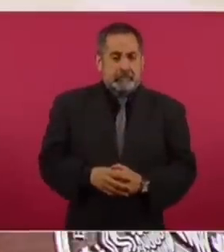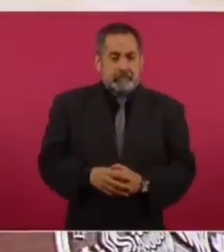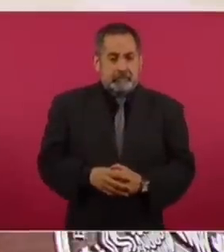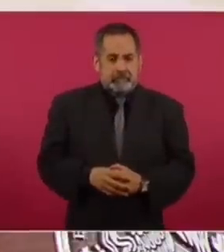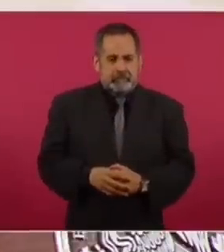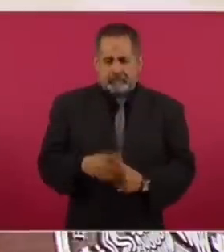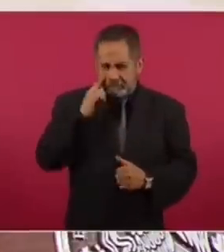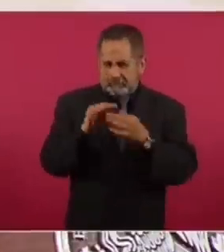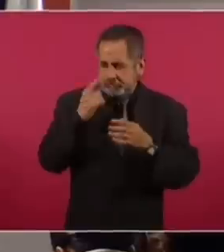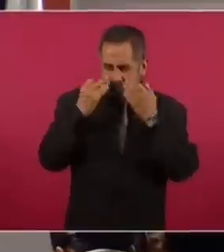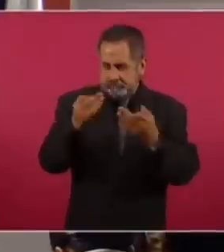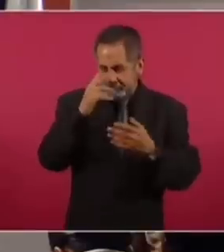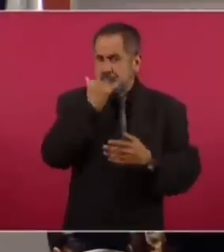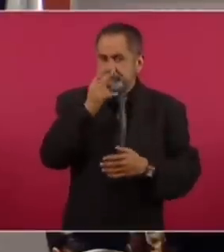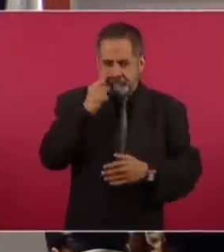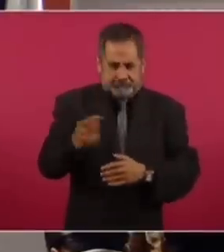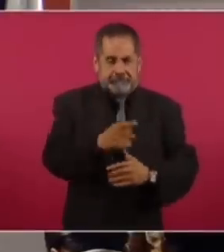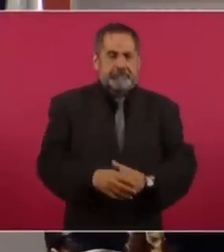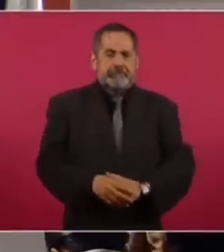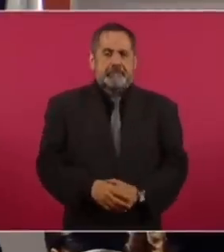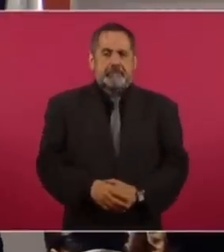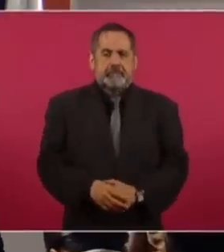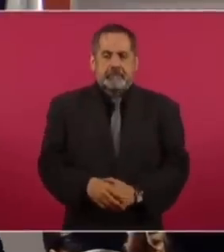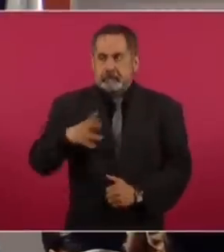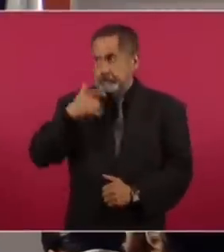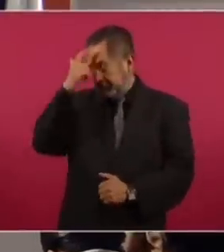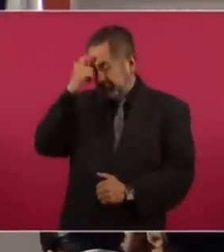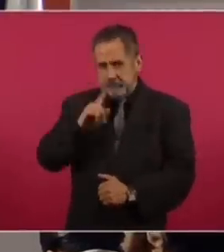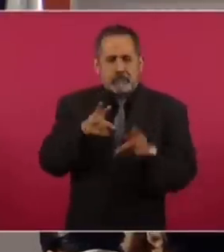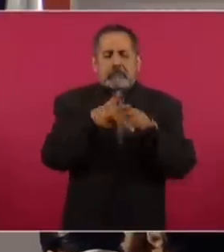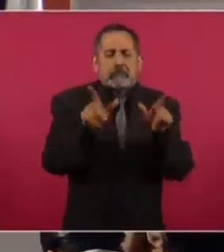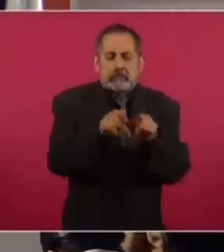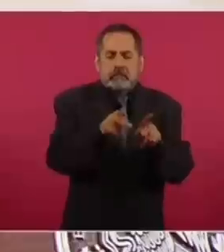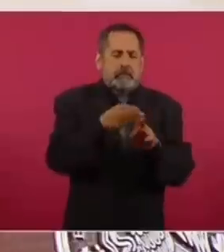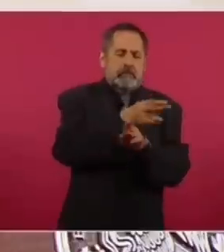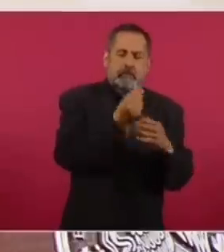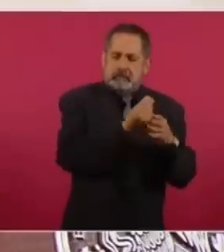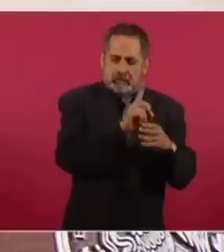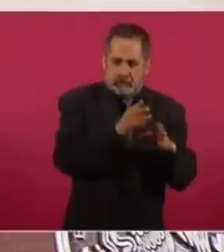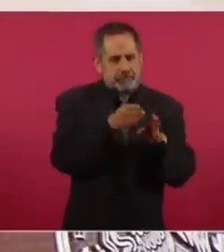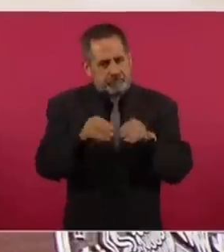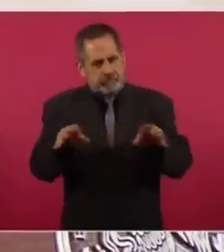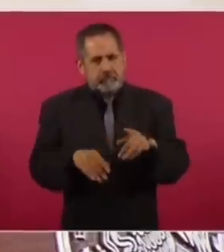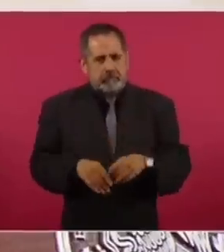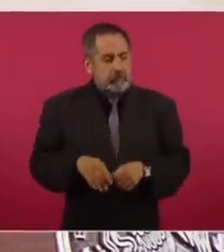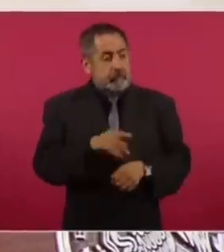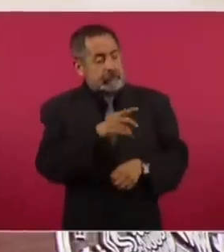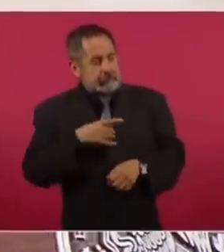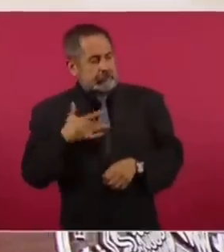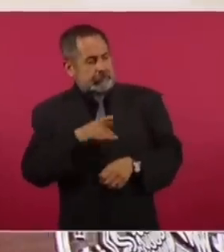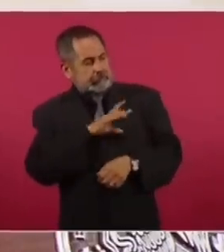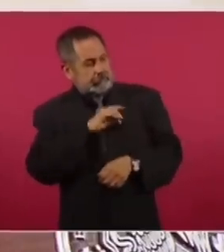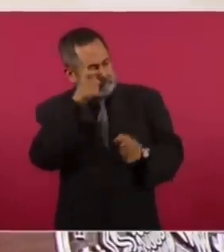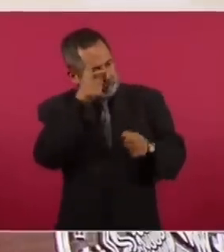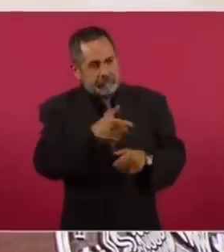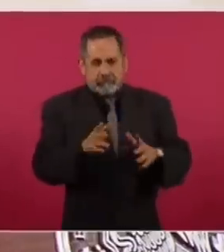Y a ver, pónganlo para que no vaya a pensarse que estoy inventando. Esa parte, que dice, me diste miedos,